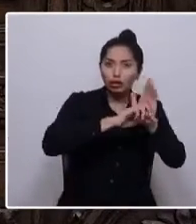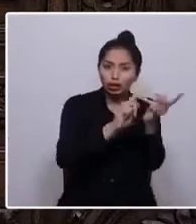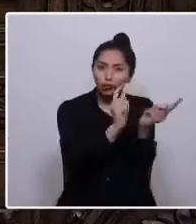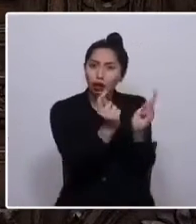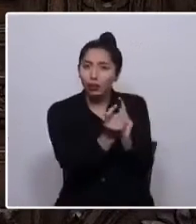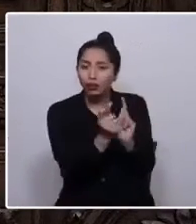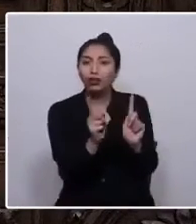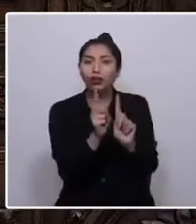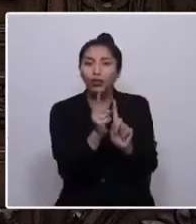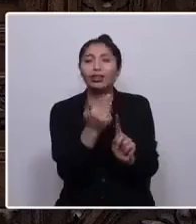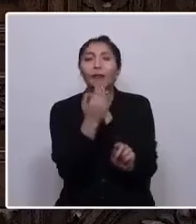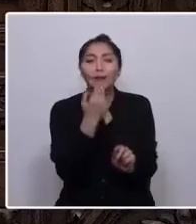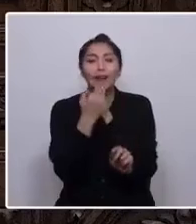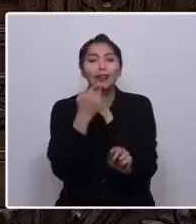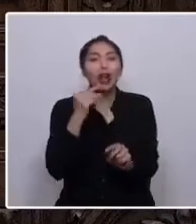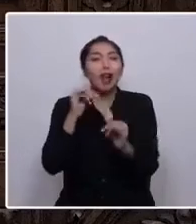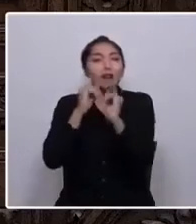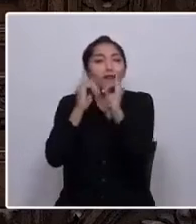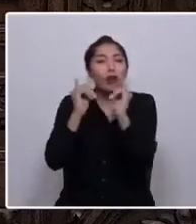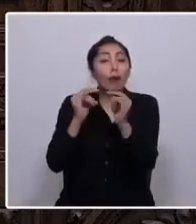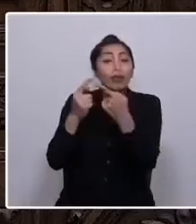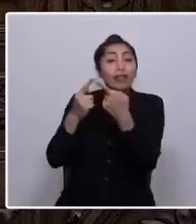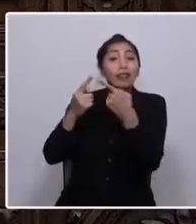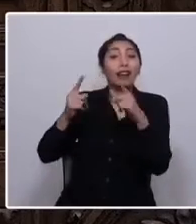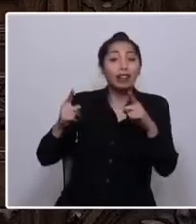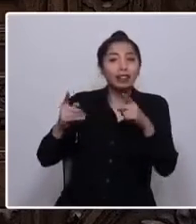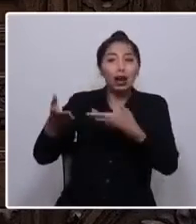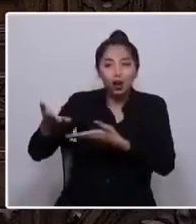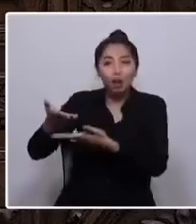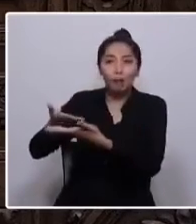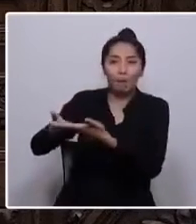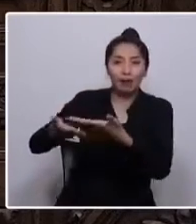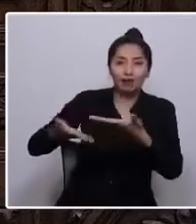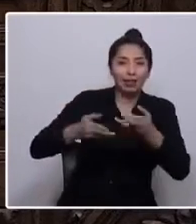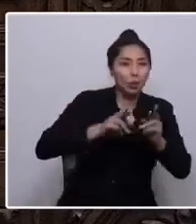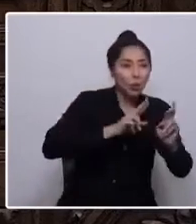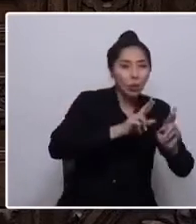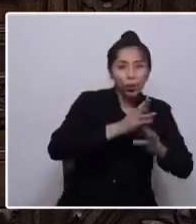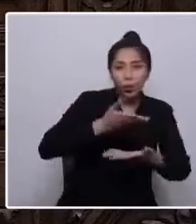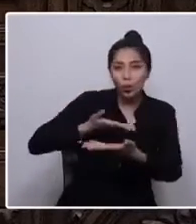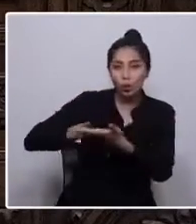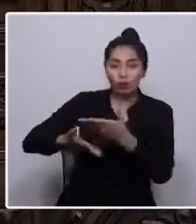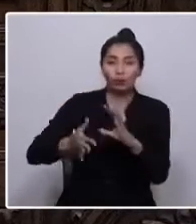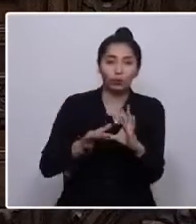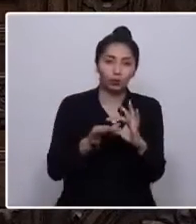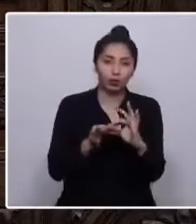también una manera diferente de compartir y relacionarnos. Muchas gracias.